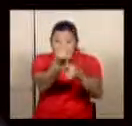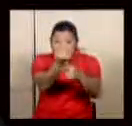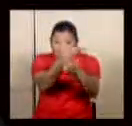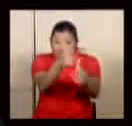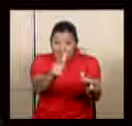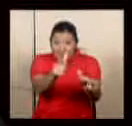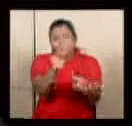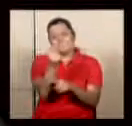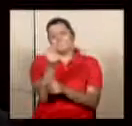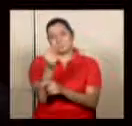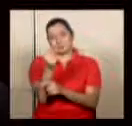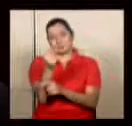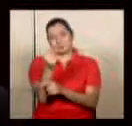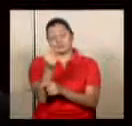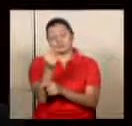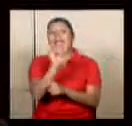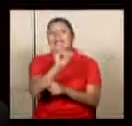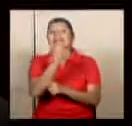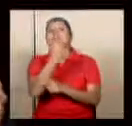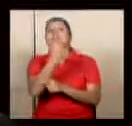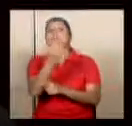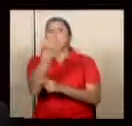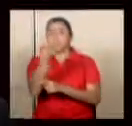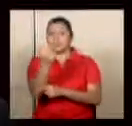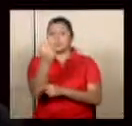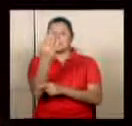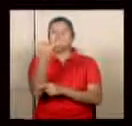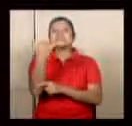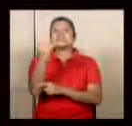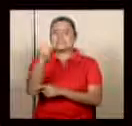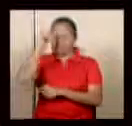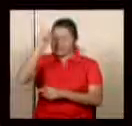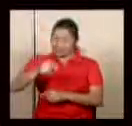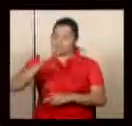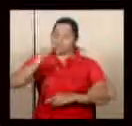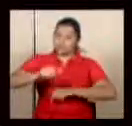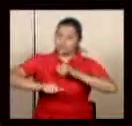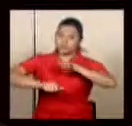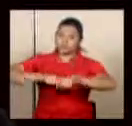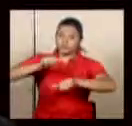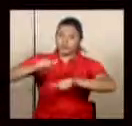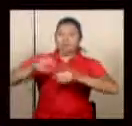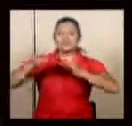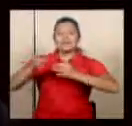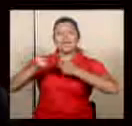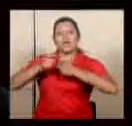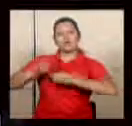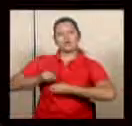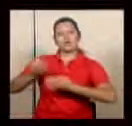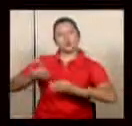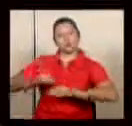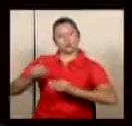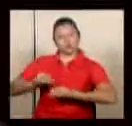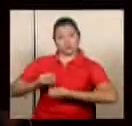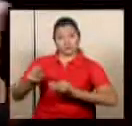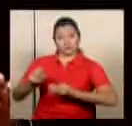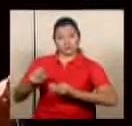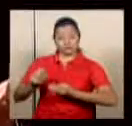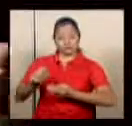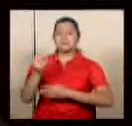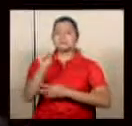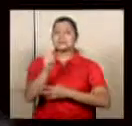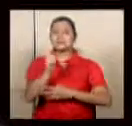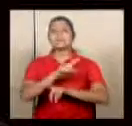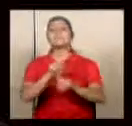porque si en efecto tenemos que hacer un esfuerzo por reducir los gastos por racionalizarlos en